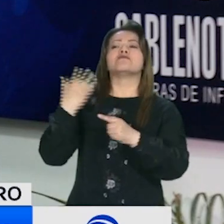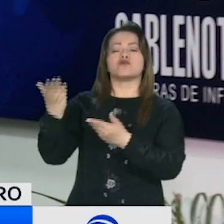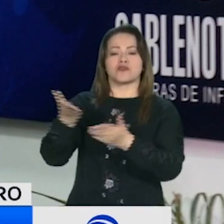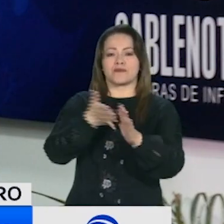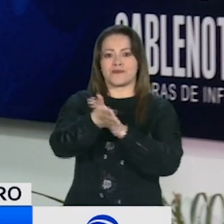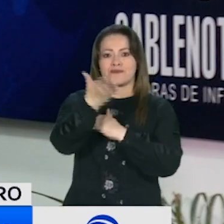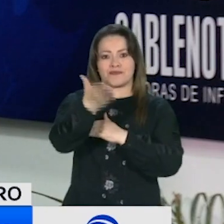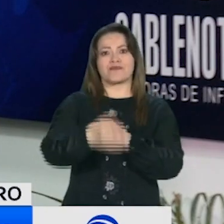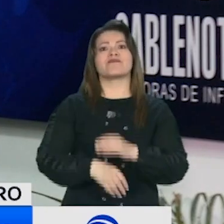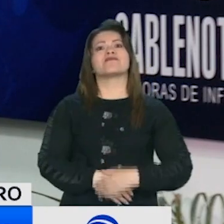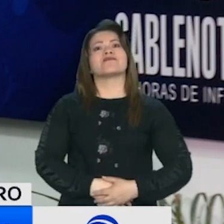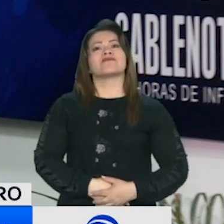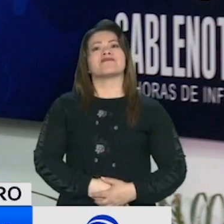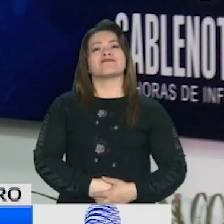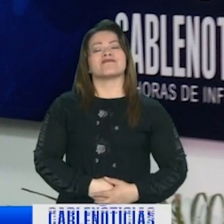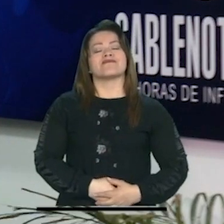Esto es 100% Noticias.